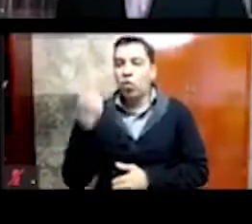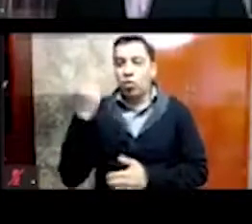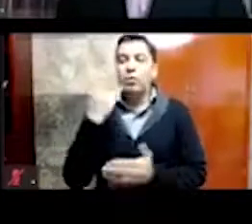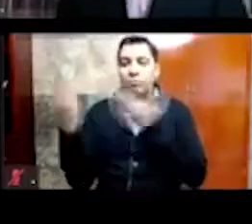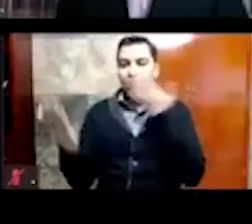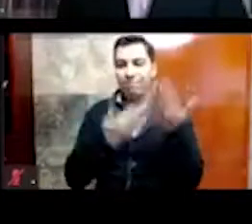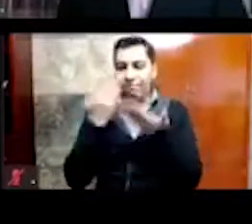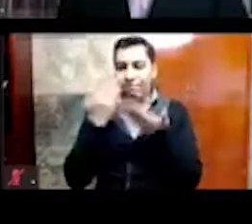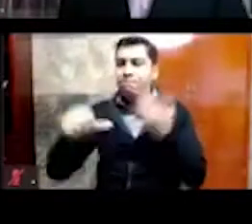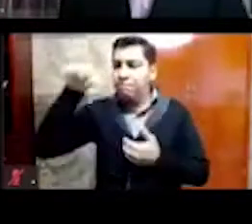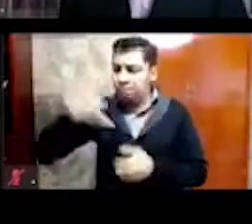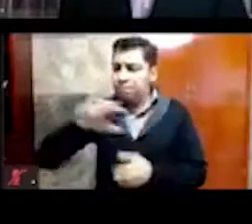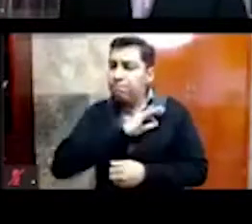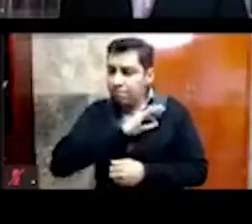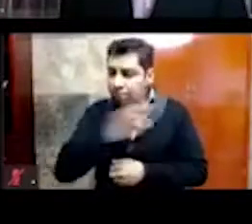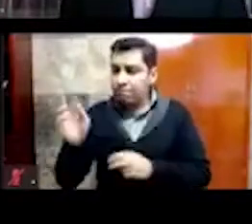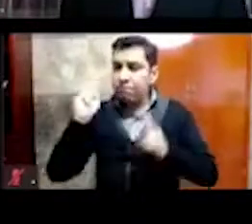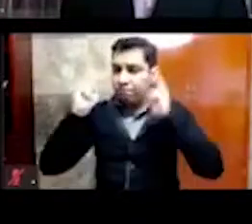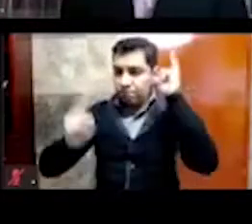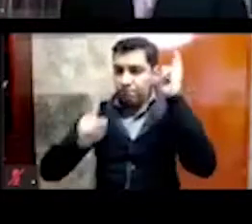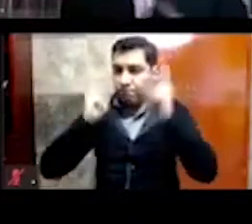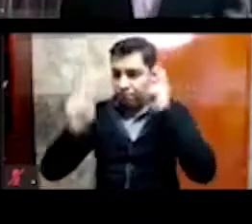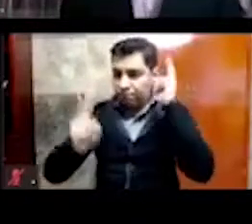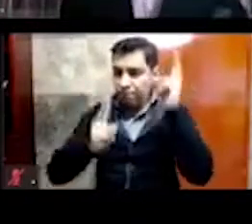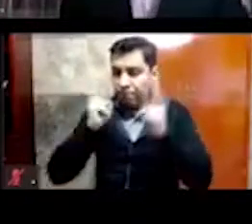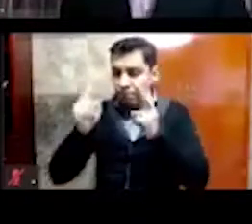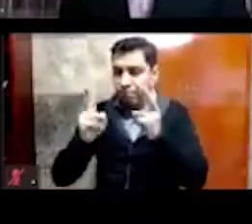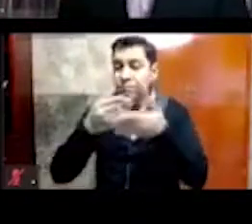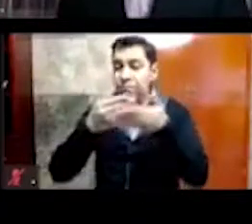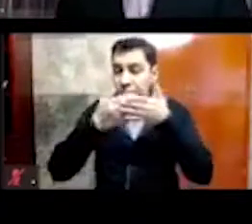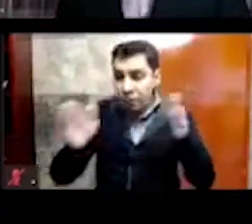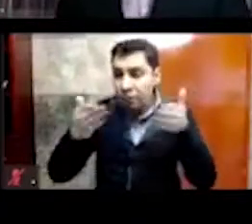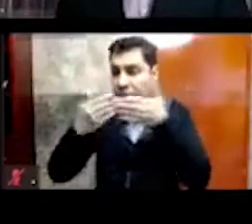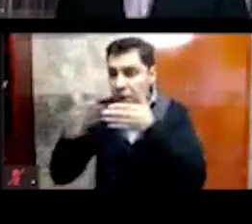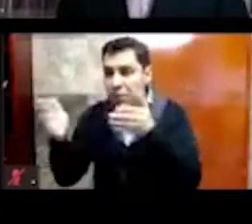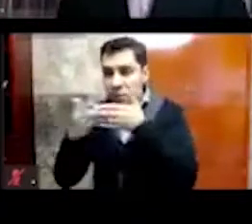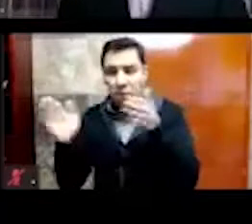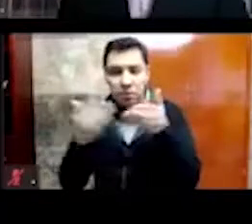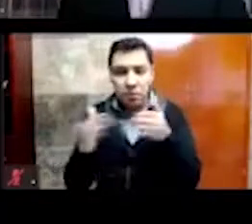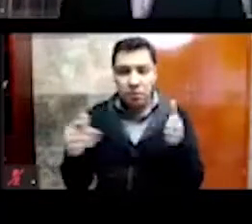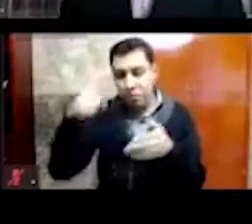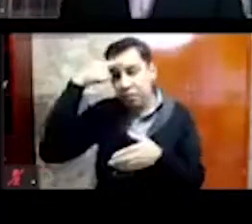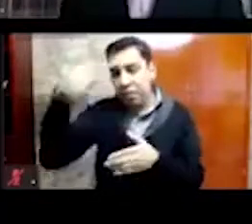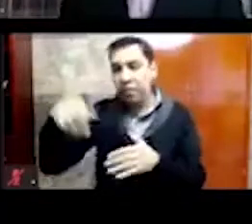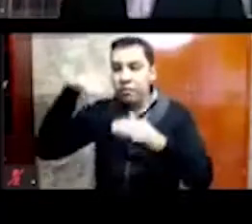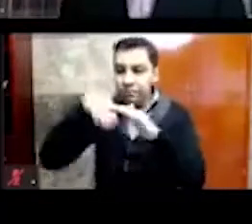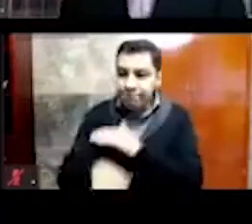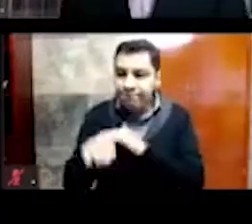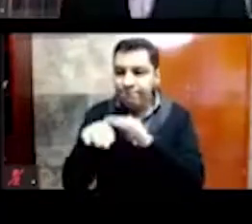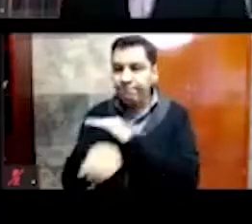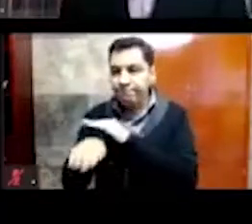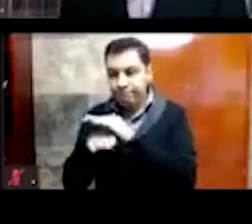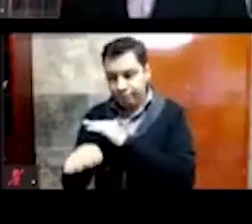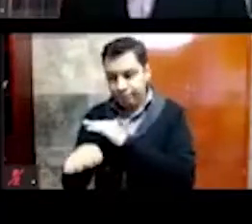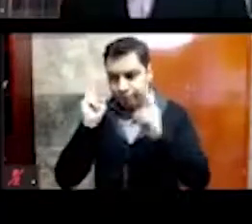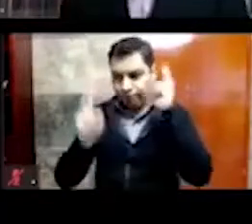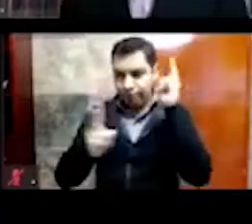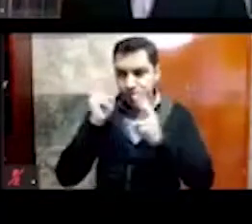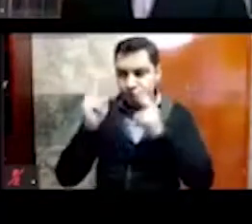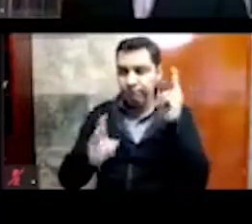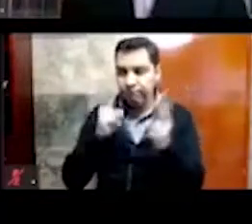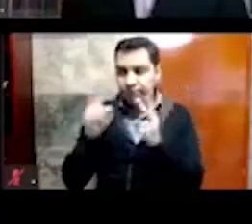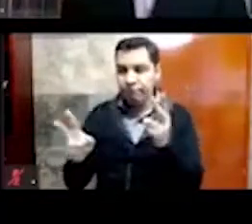visitar, y que, pues este, se están abriendo varios espacios, y actualmente tenemos cuarenta y dos ventanas